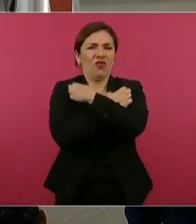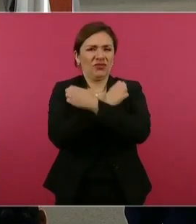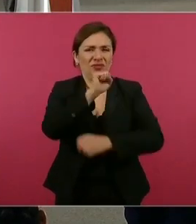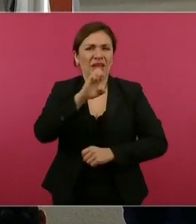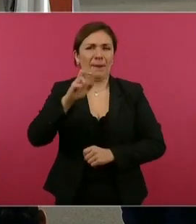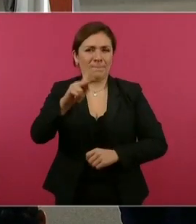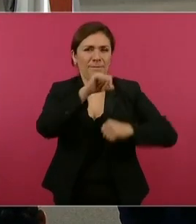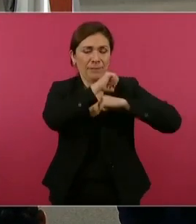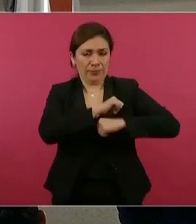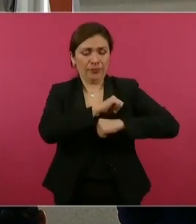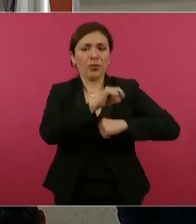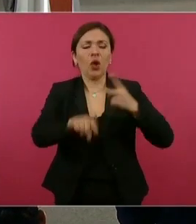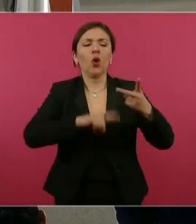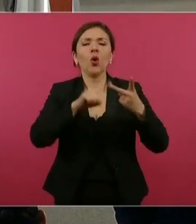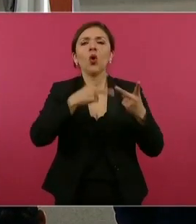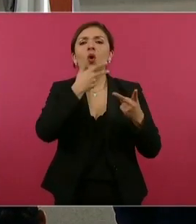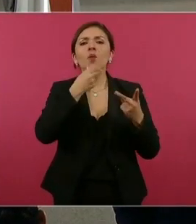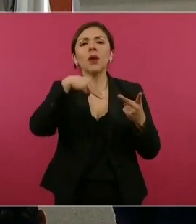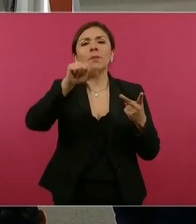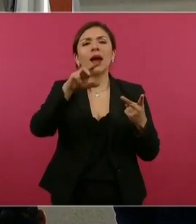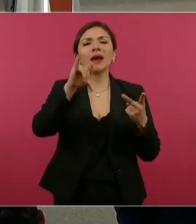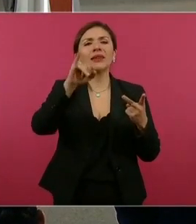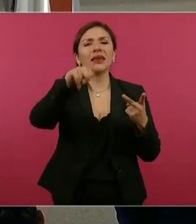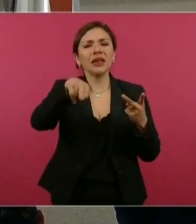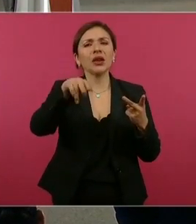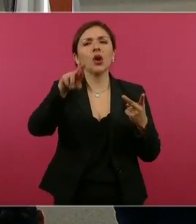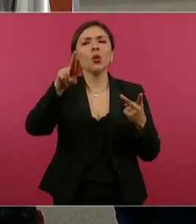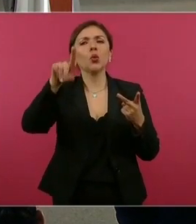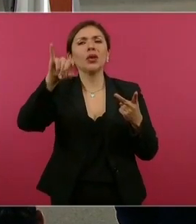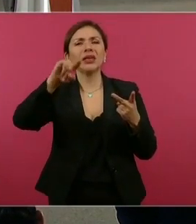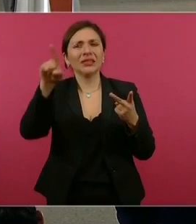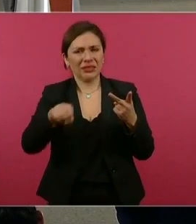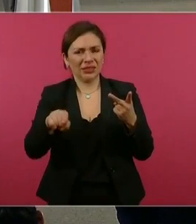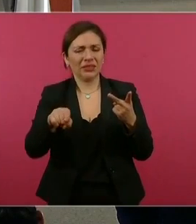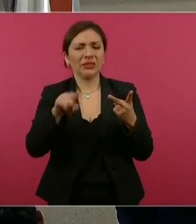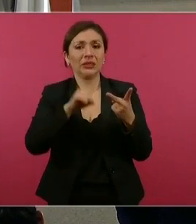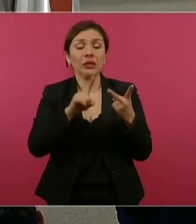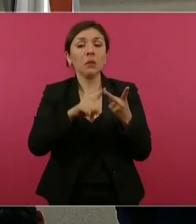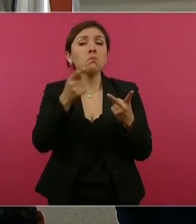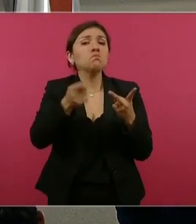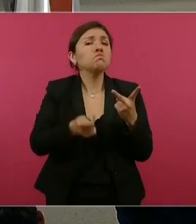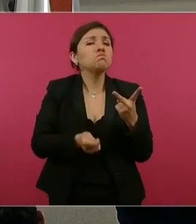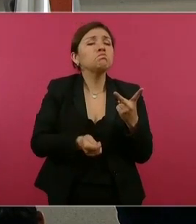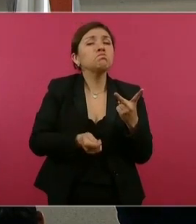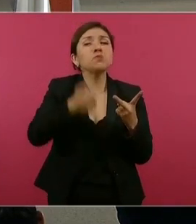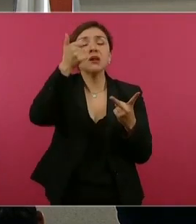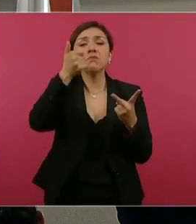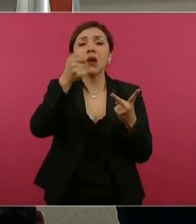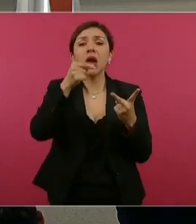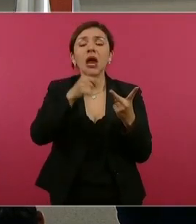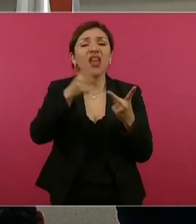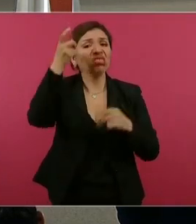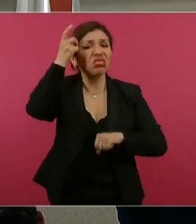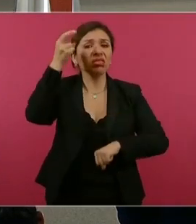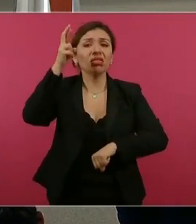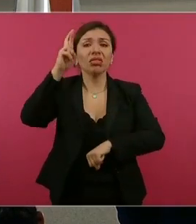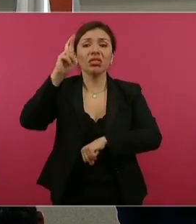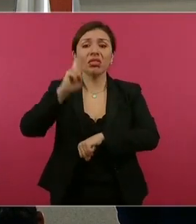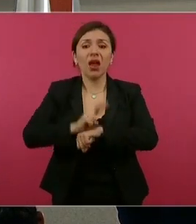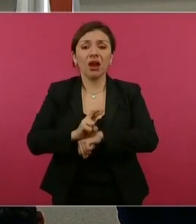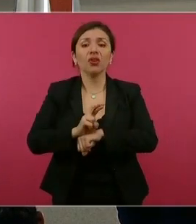y Martín Luis Guzmán fue el primer director